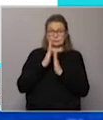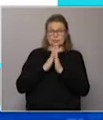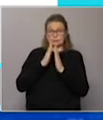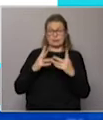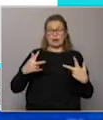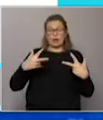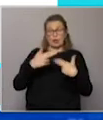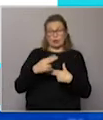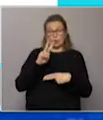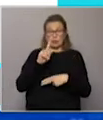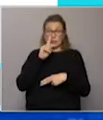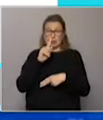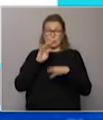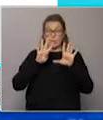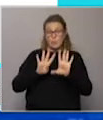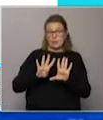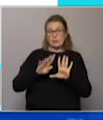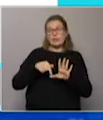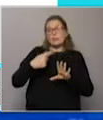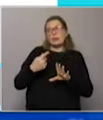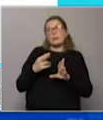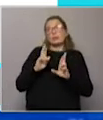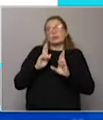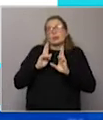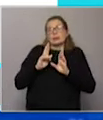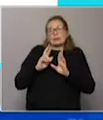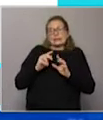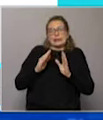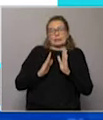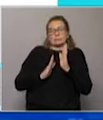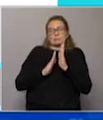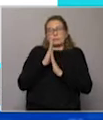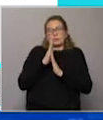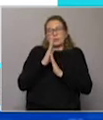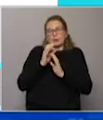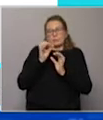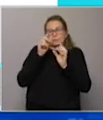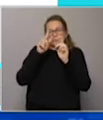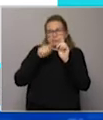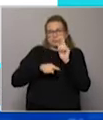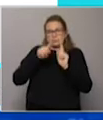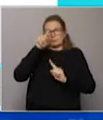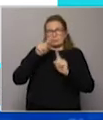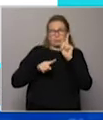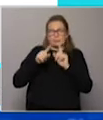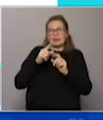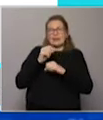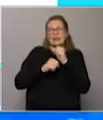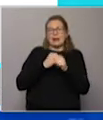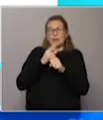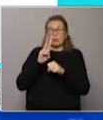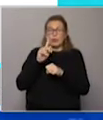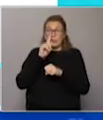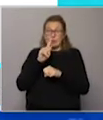financiera del año 2009, y después esa suerte de crecimiento y caída que vienen alternando desde el año 2011, que ellos le llaman la